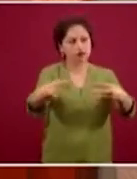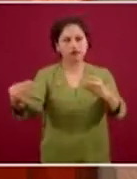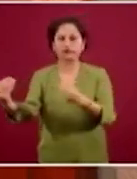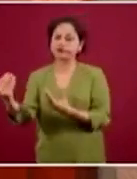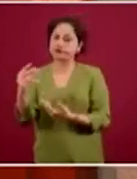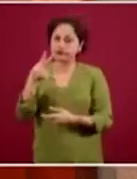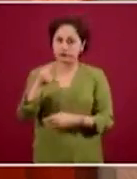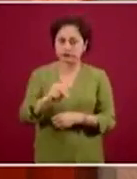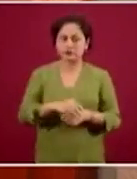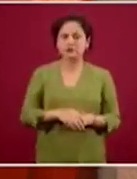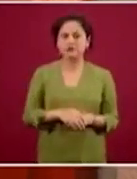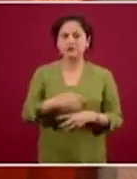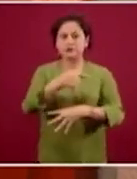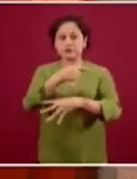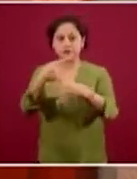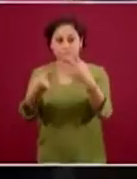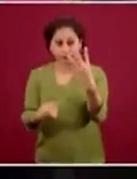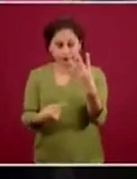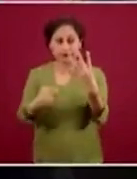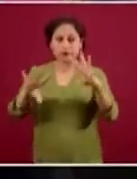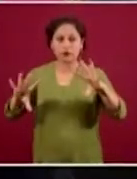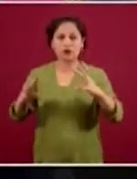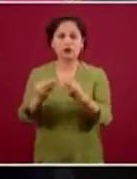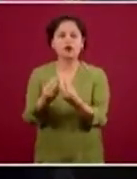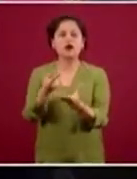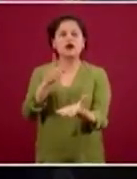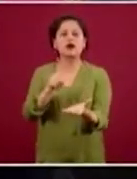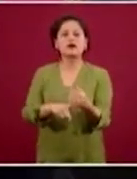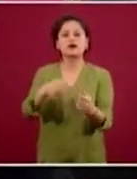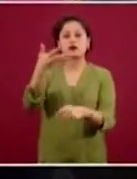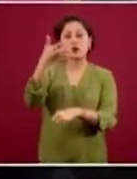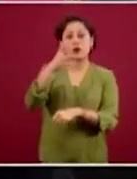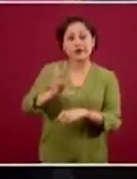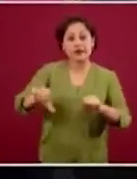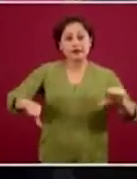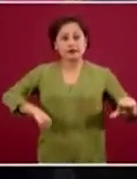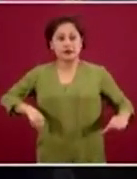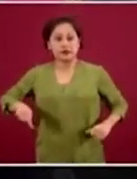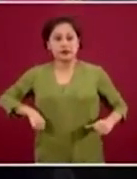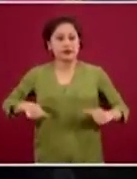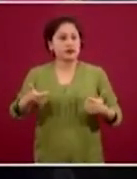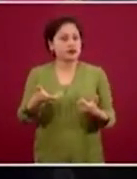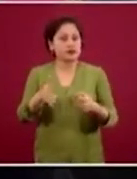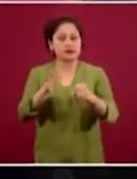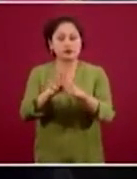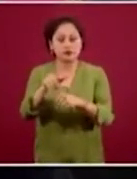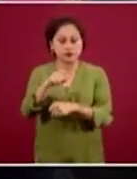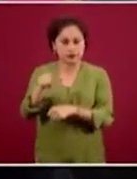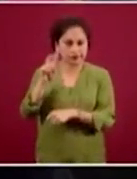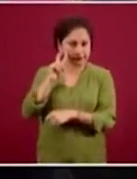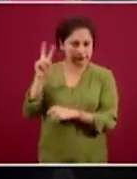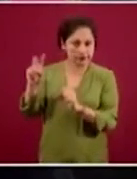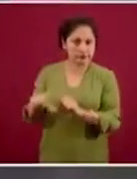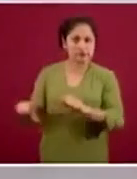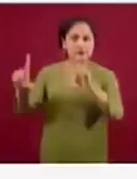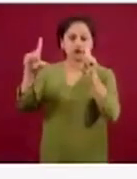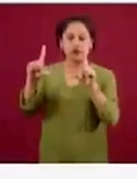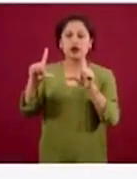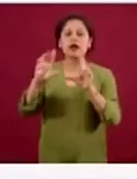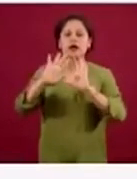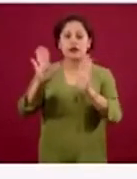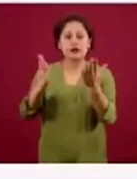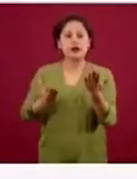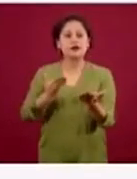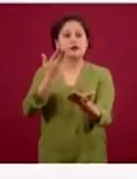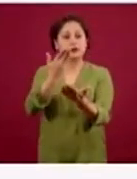de diez estrategias que ustedes ven enmarcadas. Y son diez estrategias que se han presentado, como les he dicho, y han